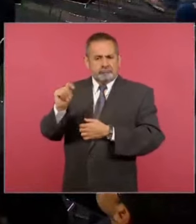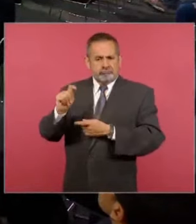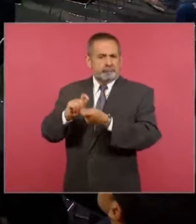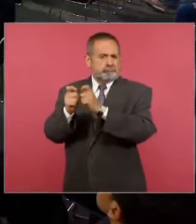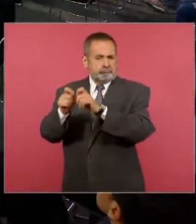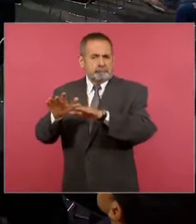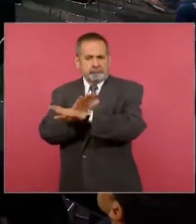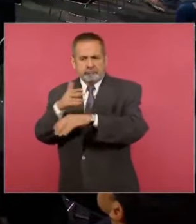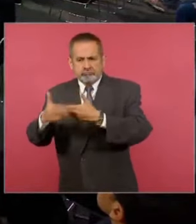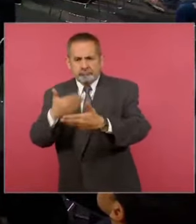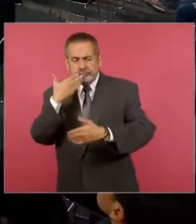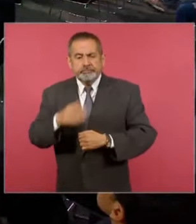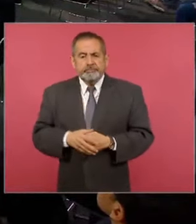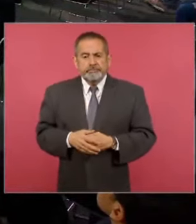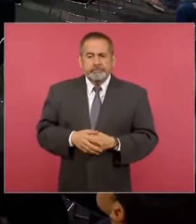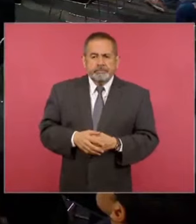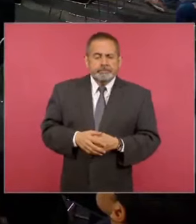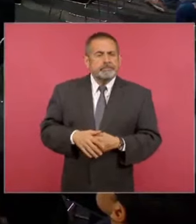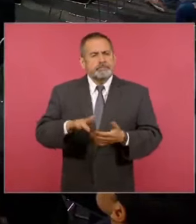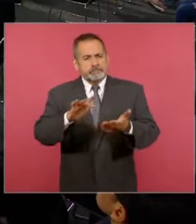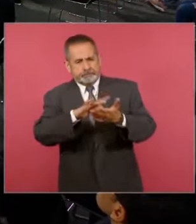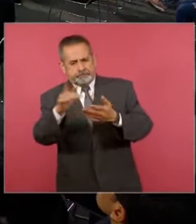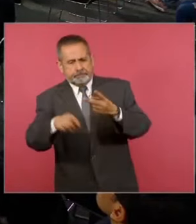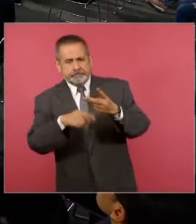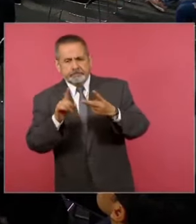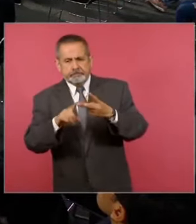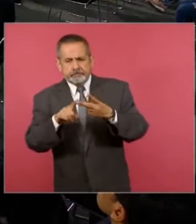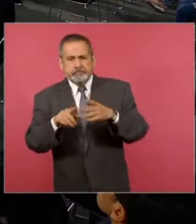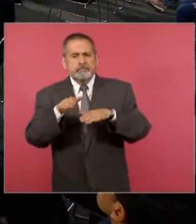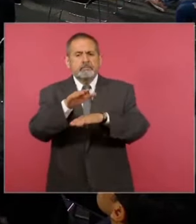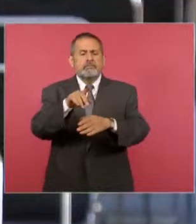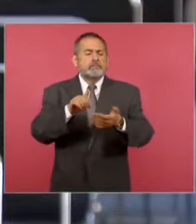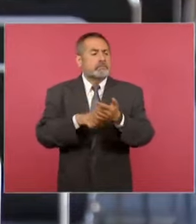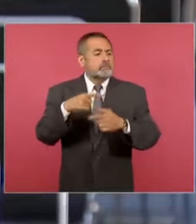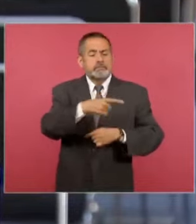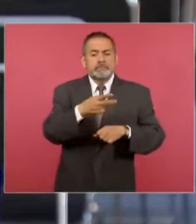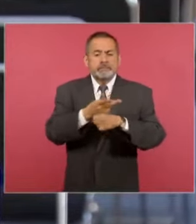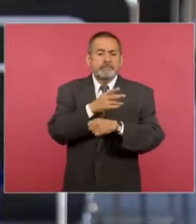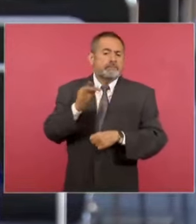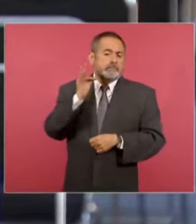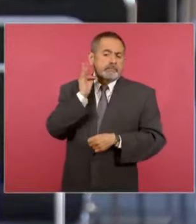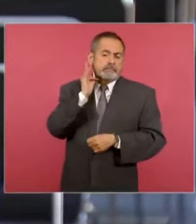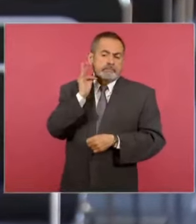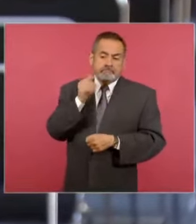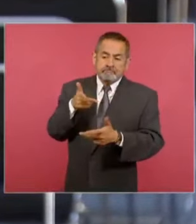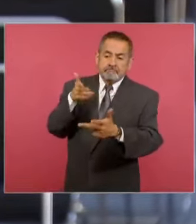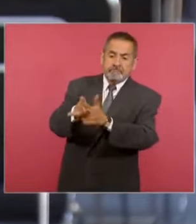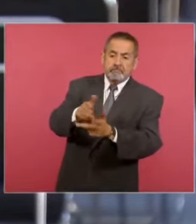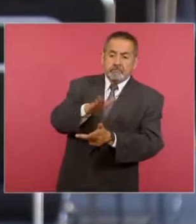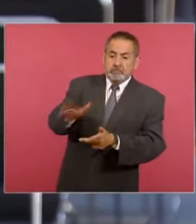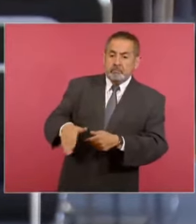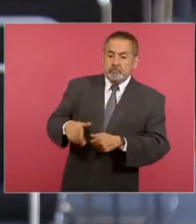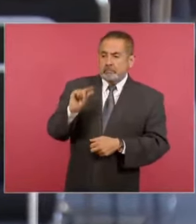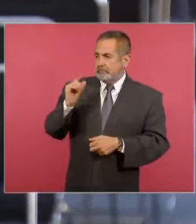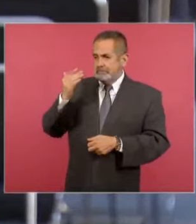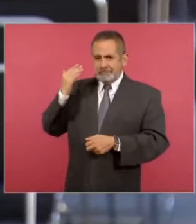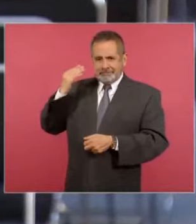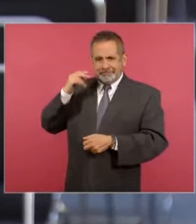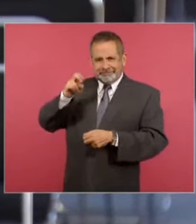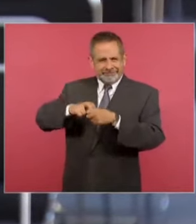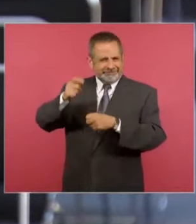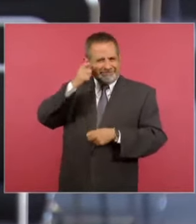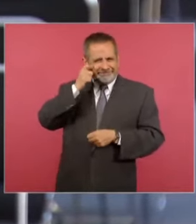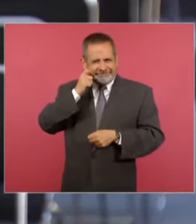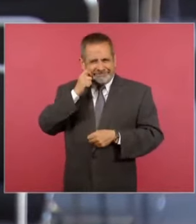Transformación. Gracias, secretaria. Y como segundo tema, preguntarle sobre este caso del fiscal que fue asesinado en el estado de Guerrero hace unas cuantas